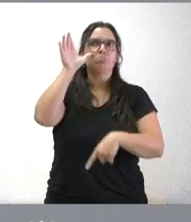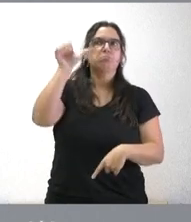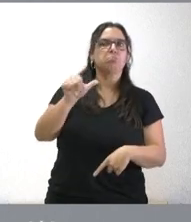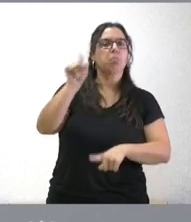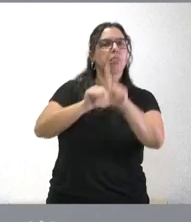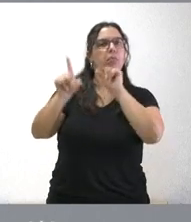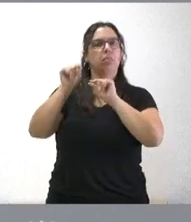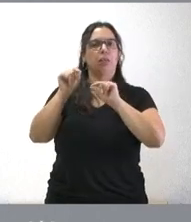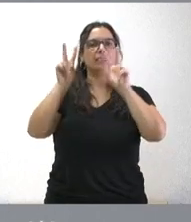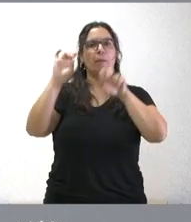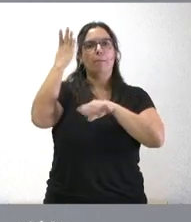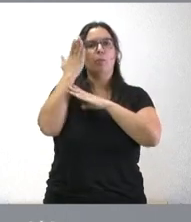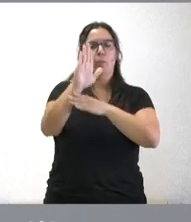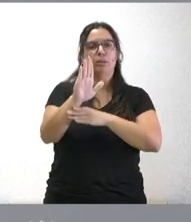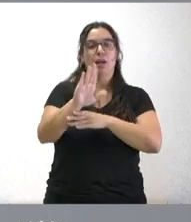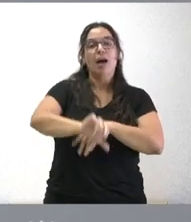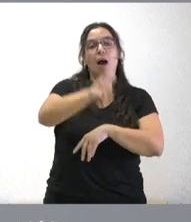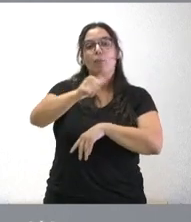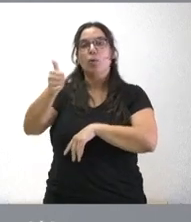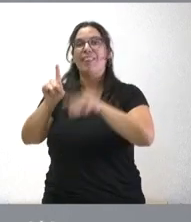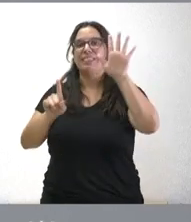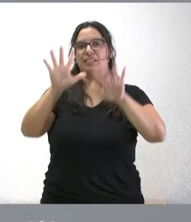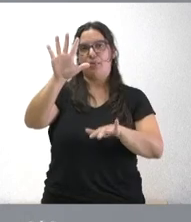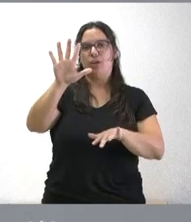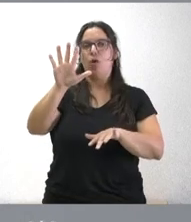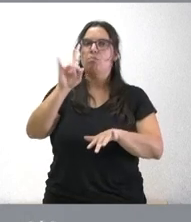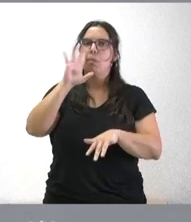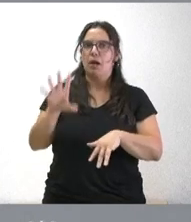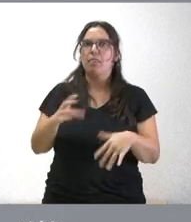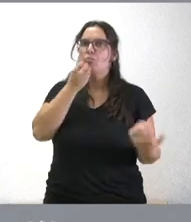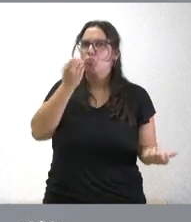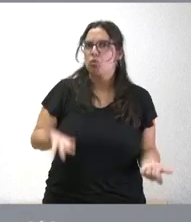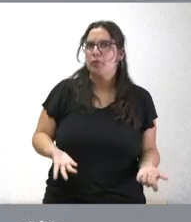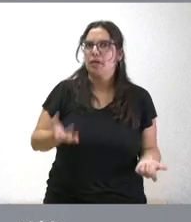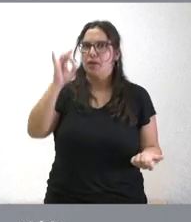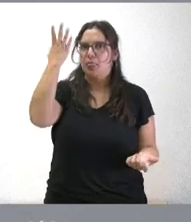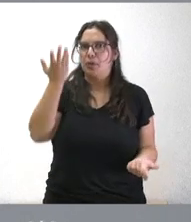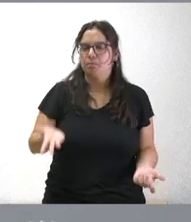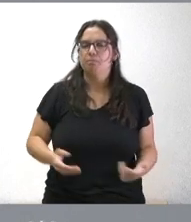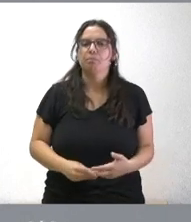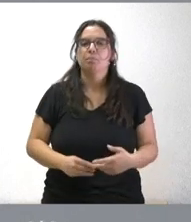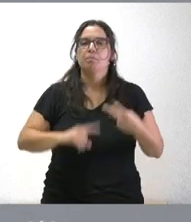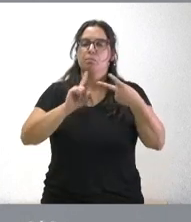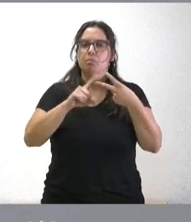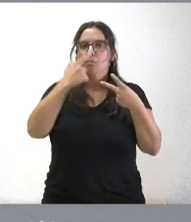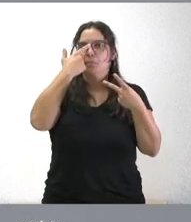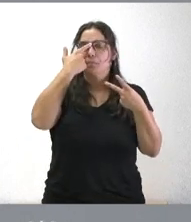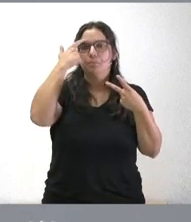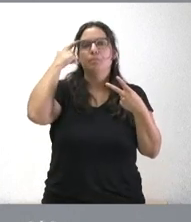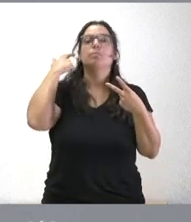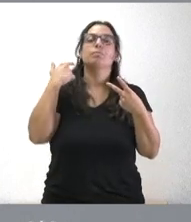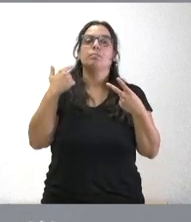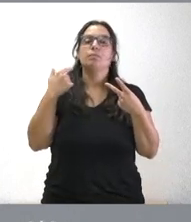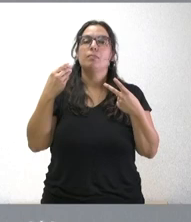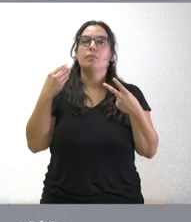propuestas de resolución primero que se aprobaron 65 propuestas de resolución que a me parecen buenas propuestas de resolución segundo que las